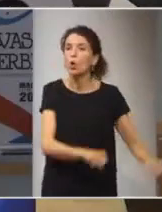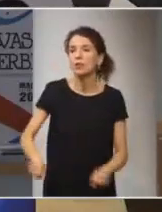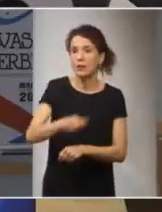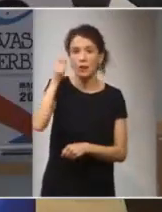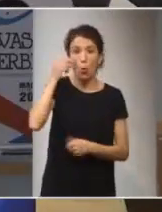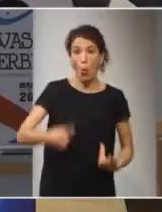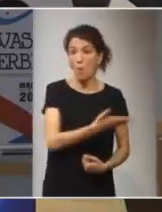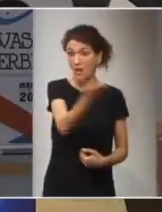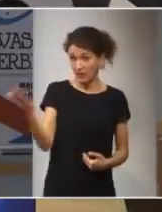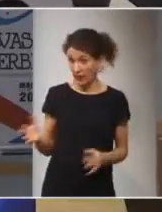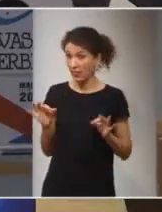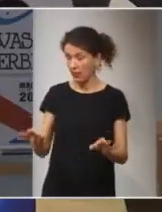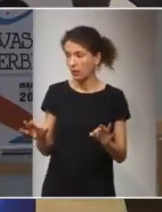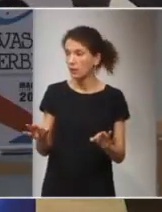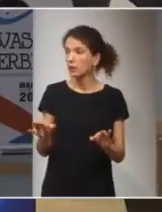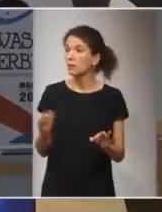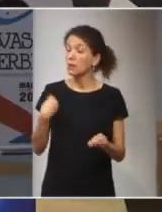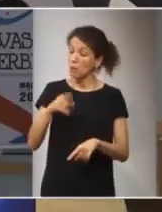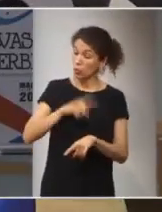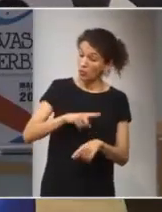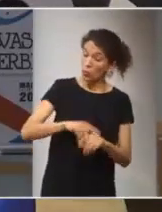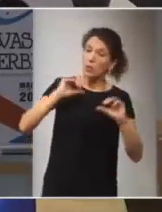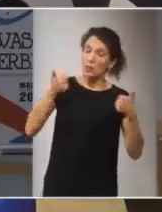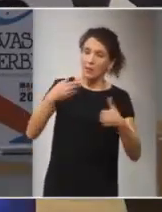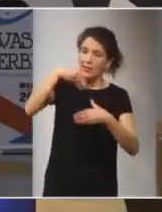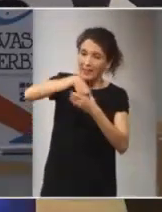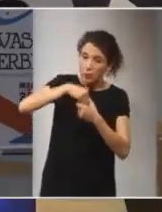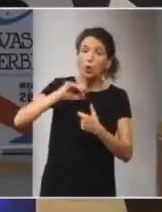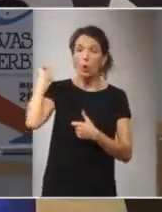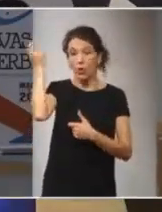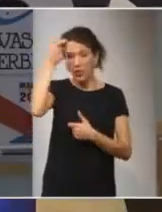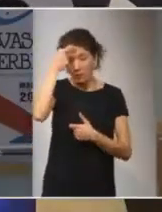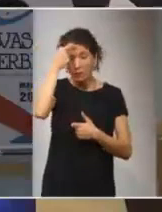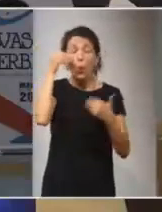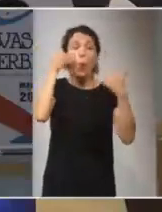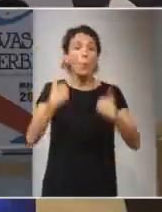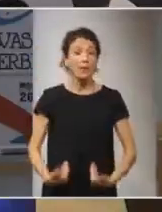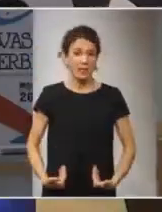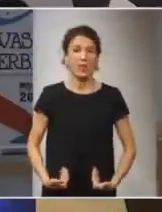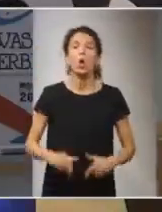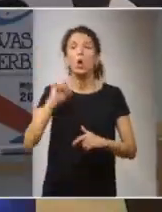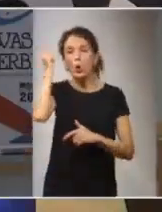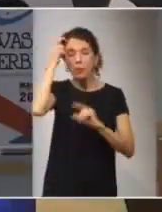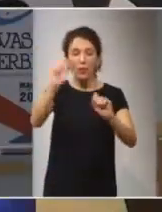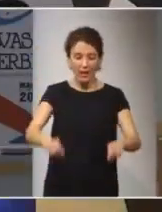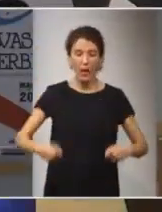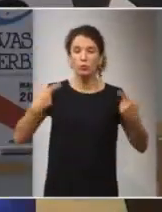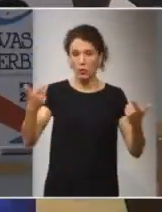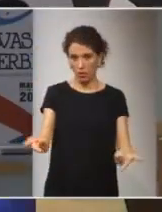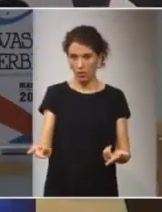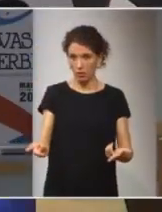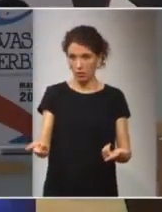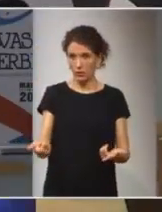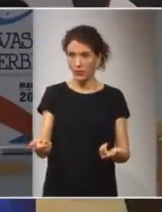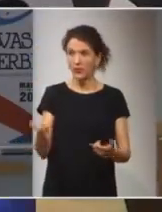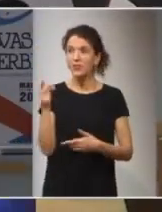humanidad asimismo introducir dentro del concepto humanidad el de naturaleza los